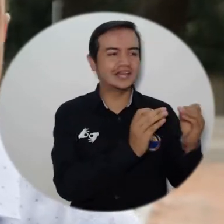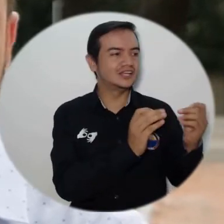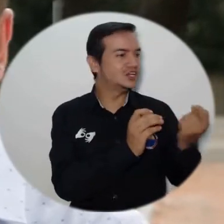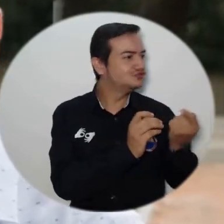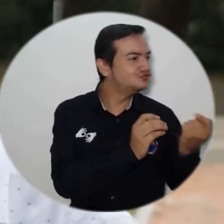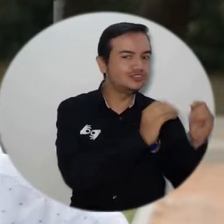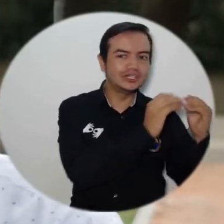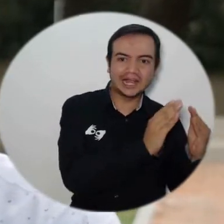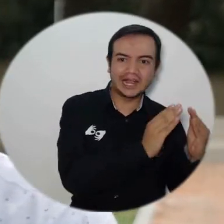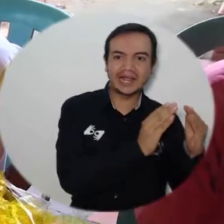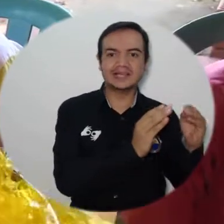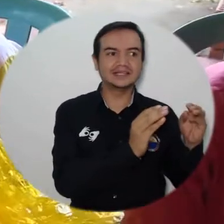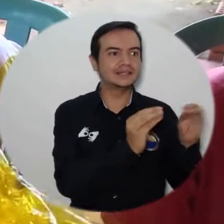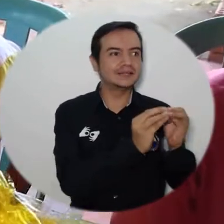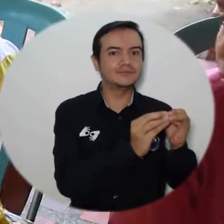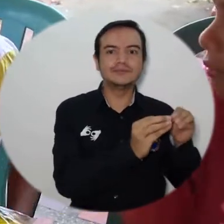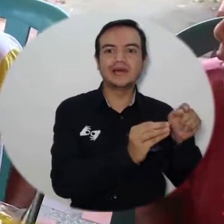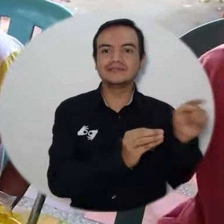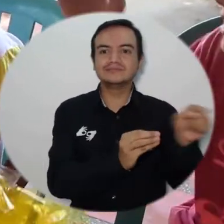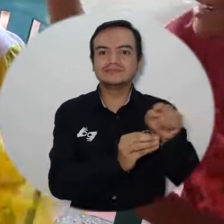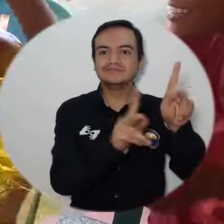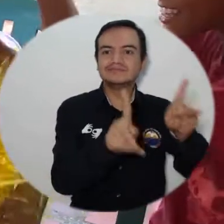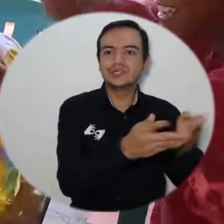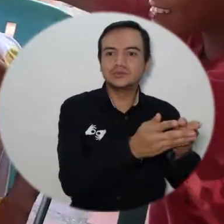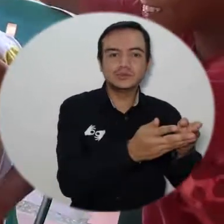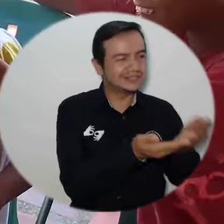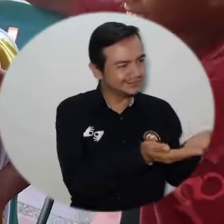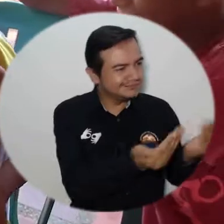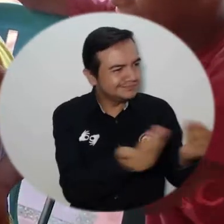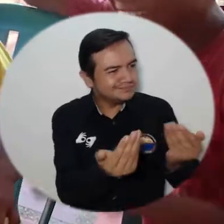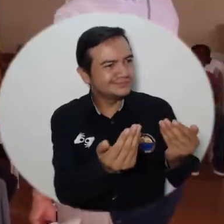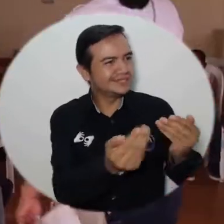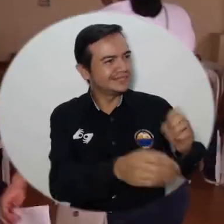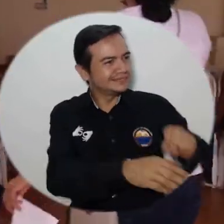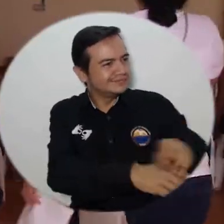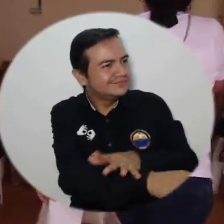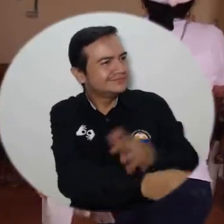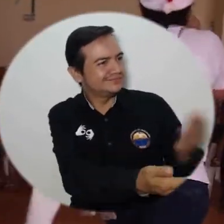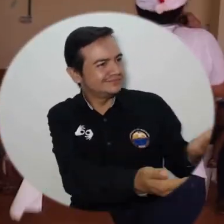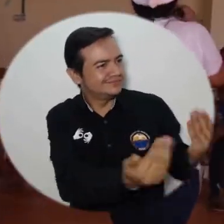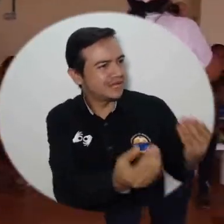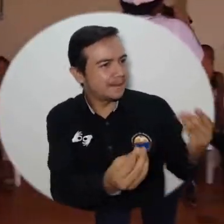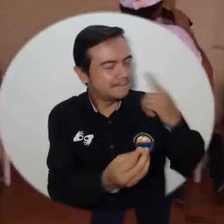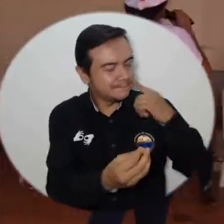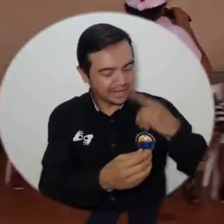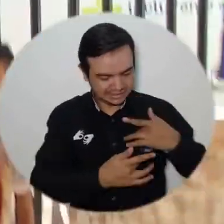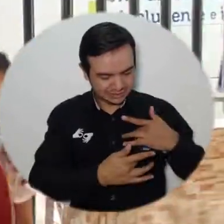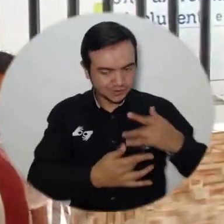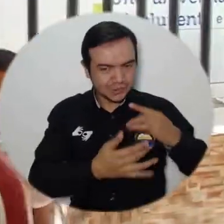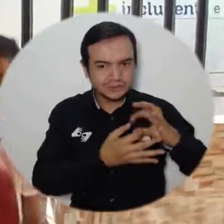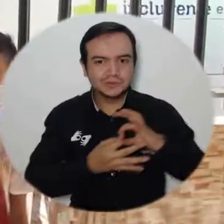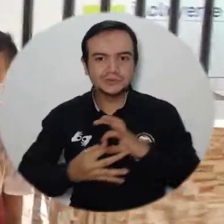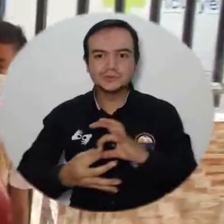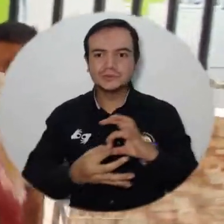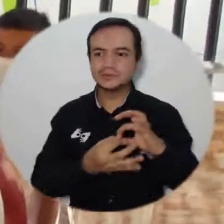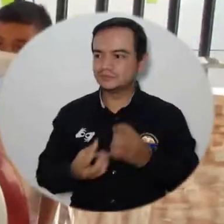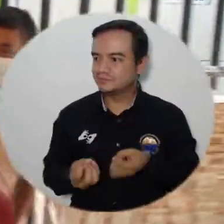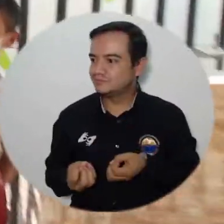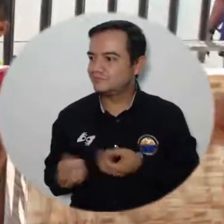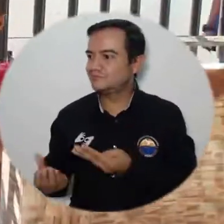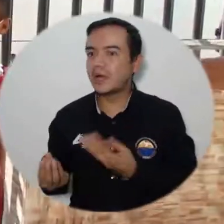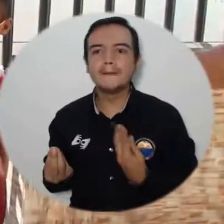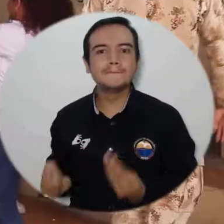mismos estudiantes a generar digamos ese gran círculo virtuoso de la solidaridad,